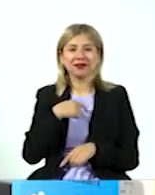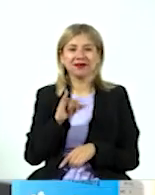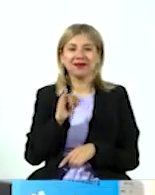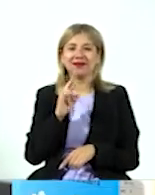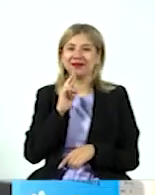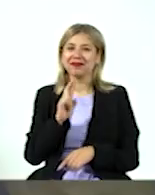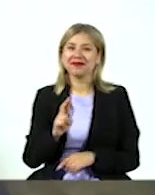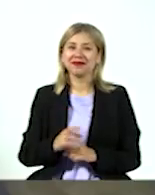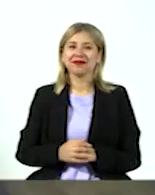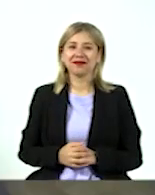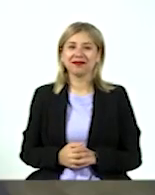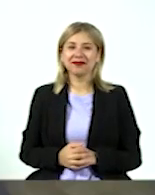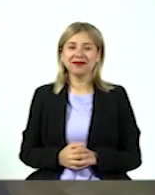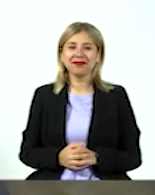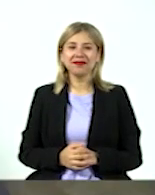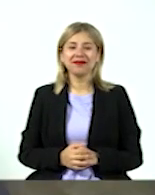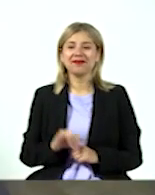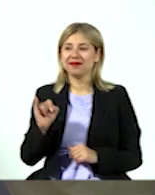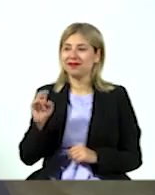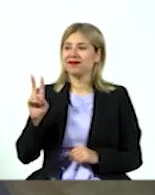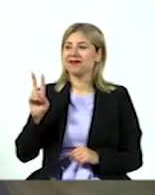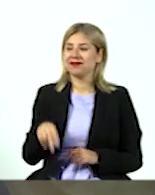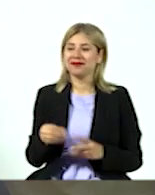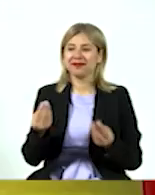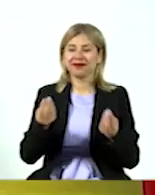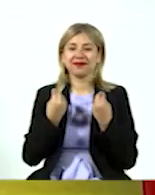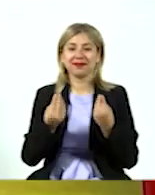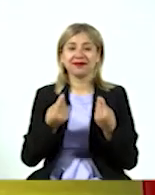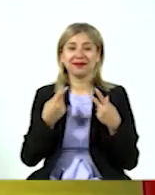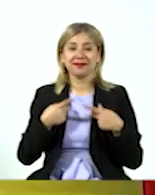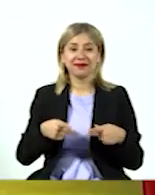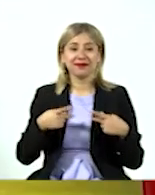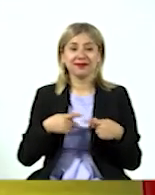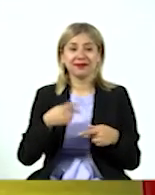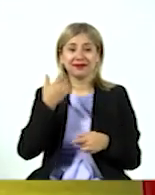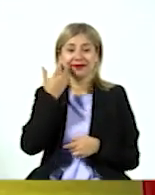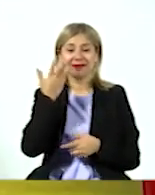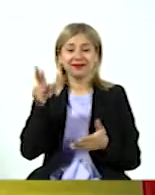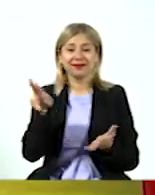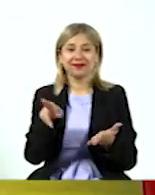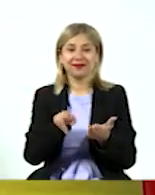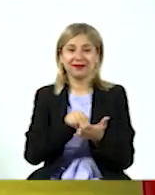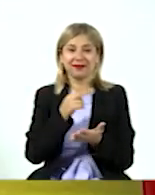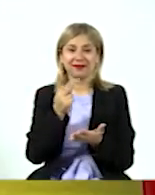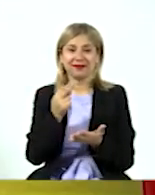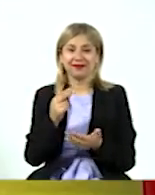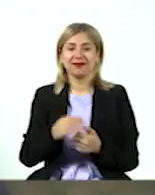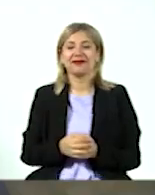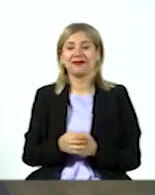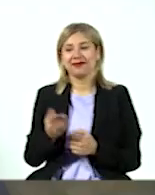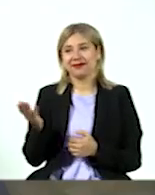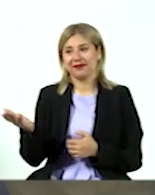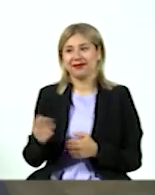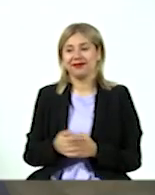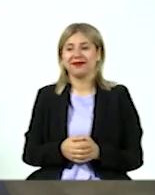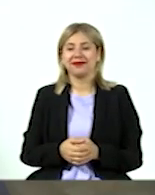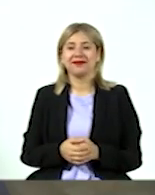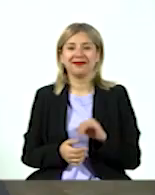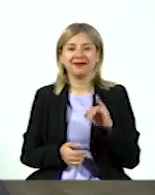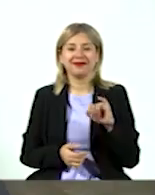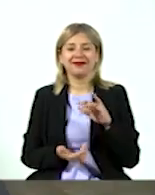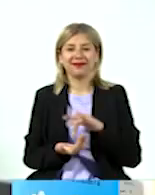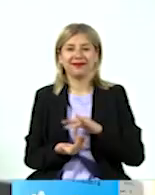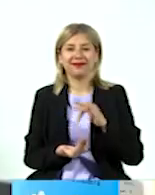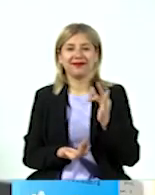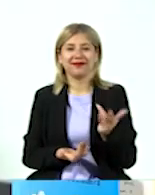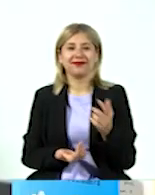Ah, sí, sí, sí, y de verdad que había muchísima gente que quería llevarse la firma de tu servidor. Sí, sí, muchas gracias,